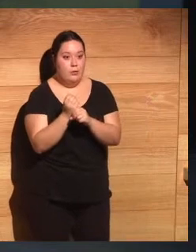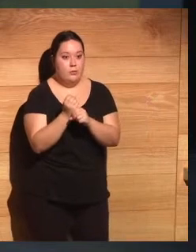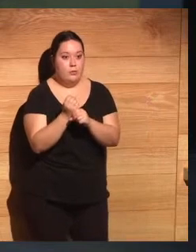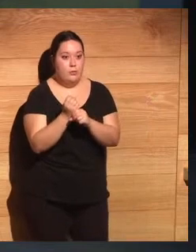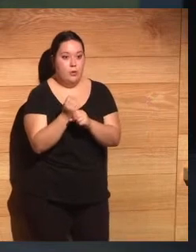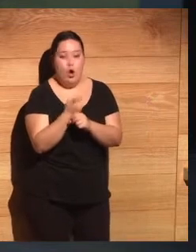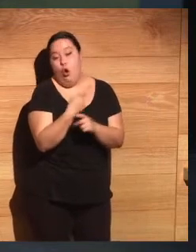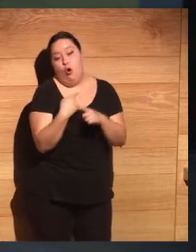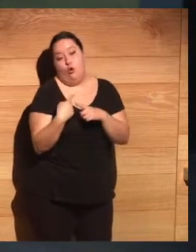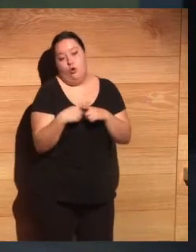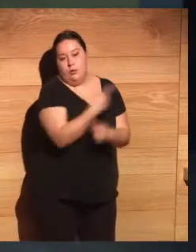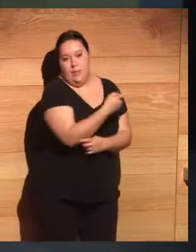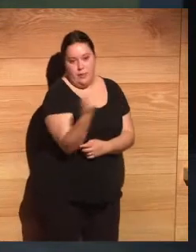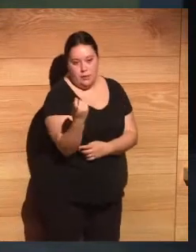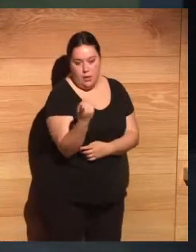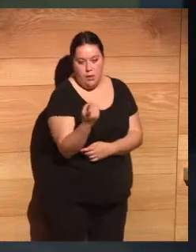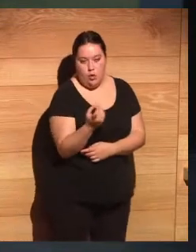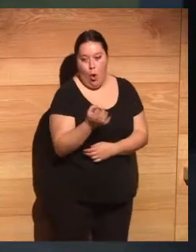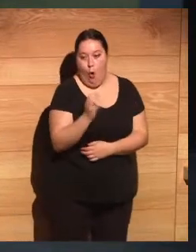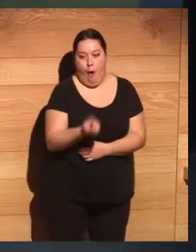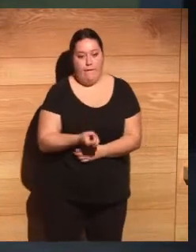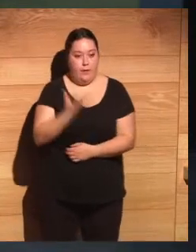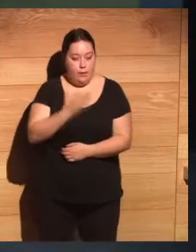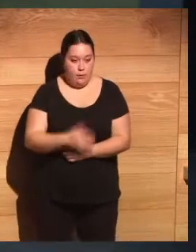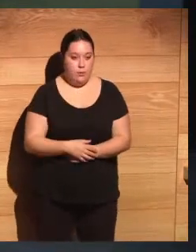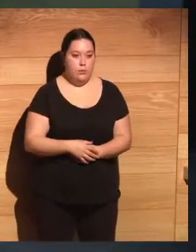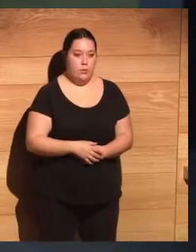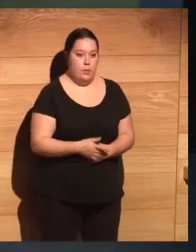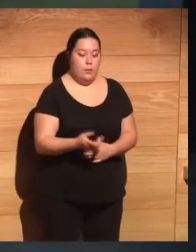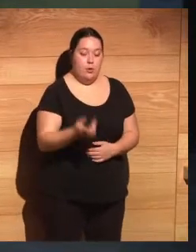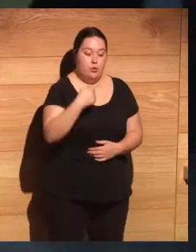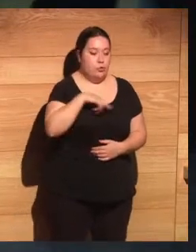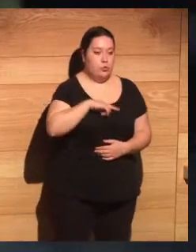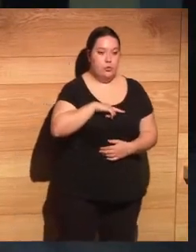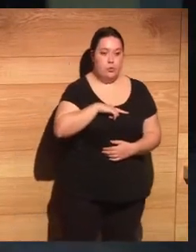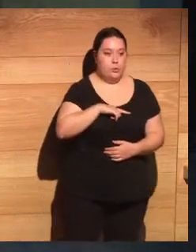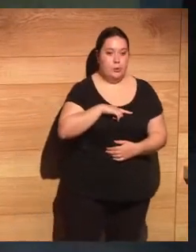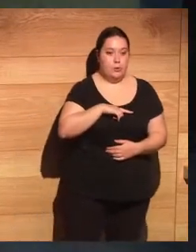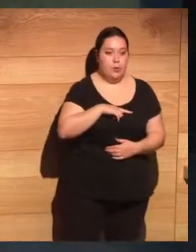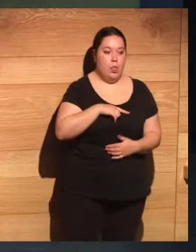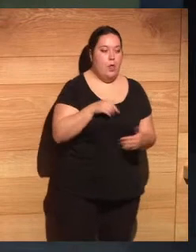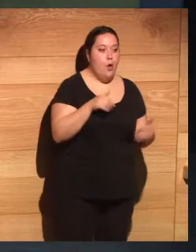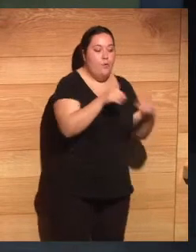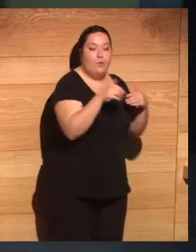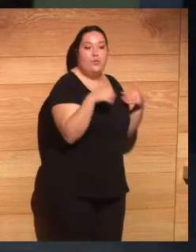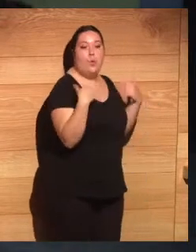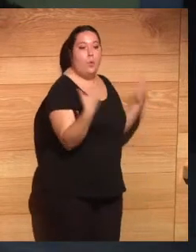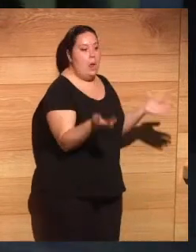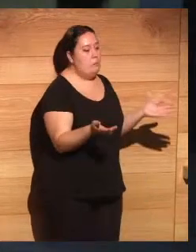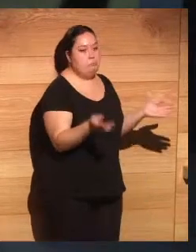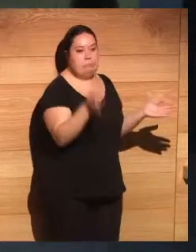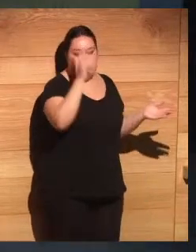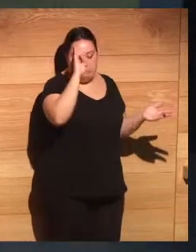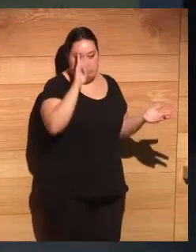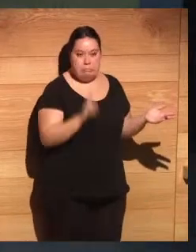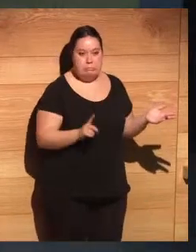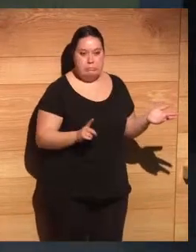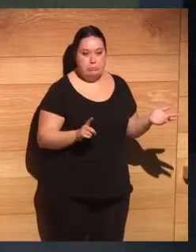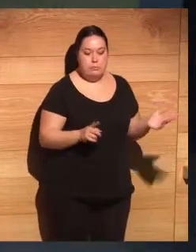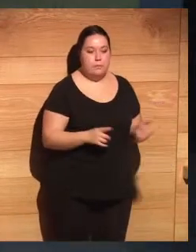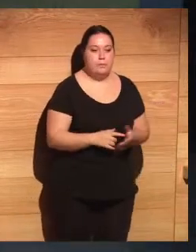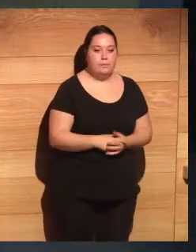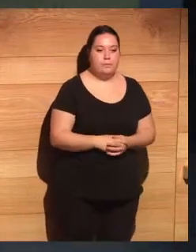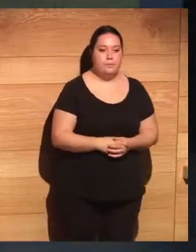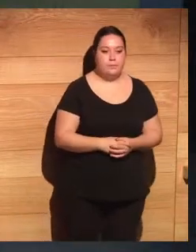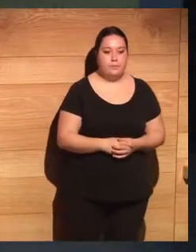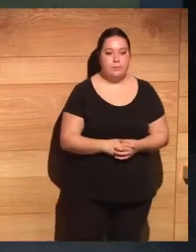nuestras necesidades, pero no somos capaces de vislumbrar a dónde nos llevan o entender las dinámicas sociales que